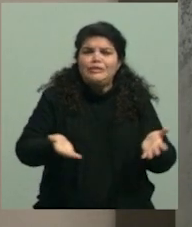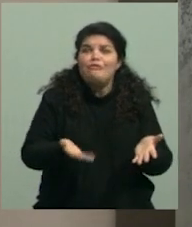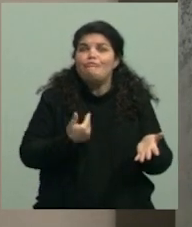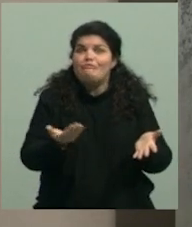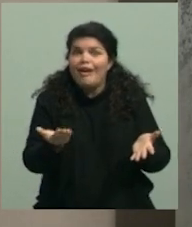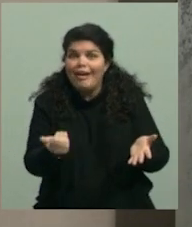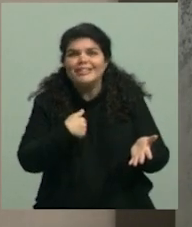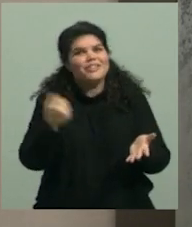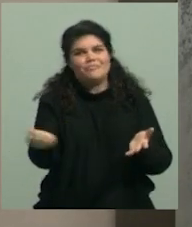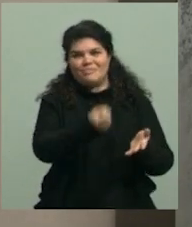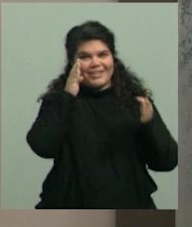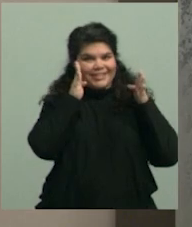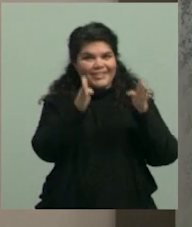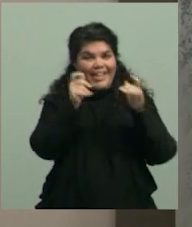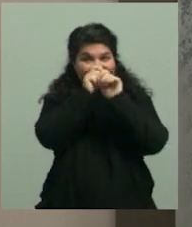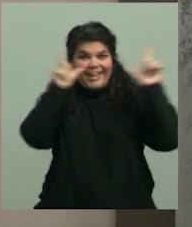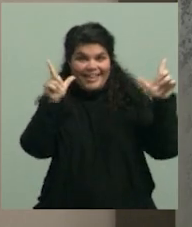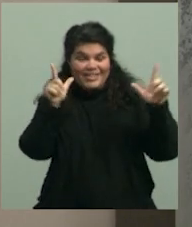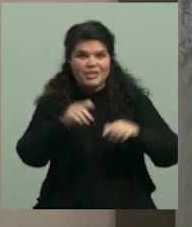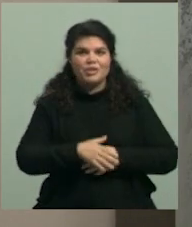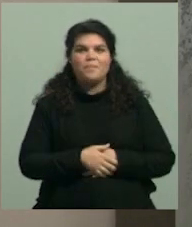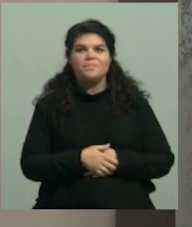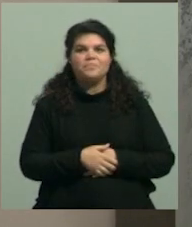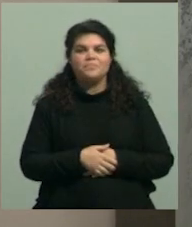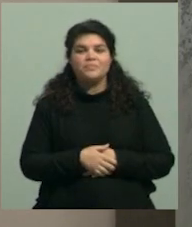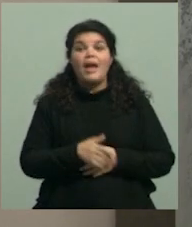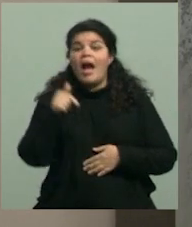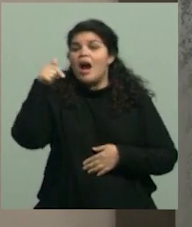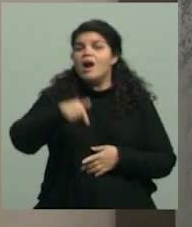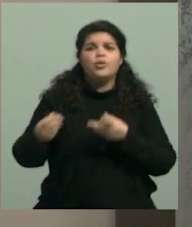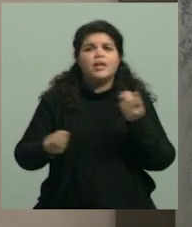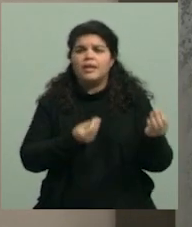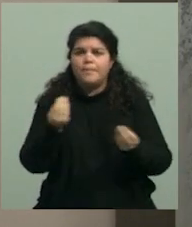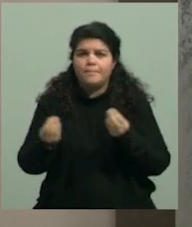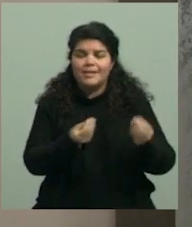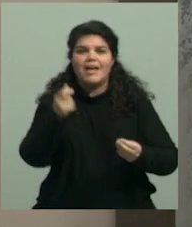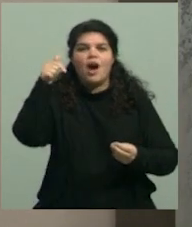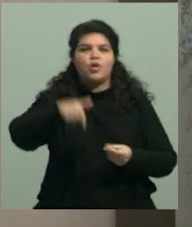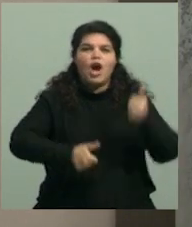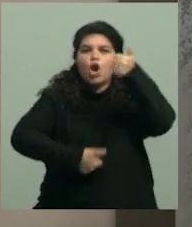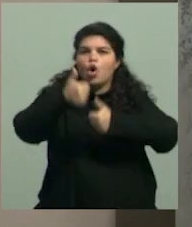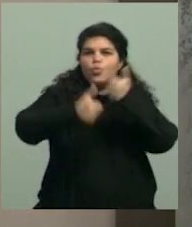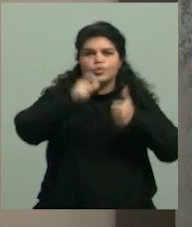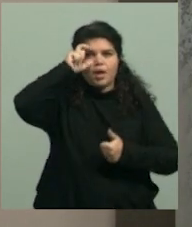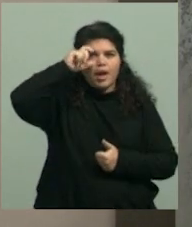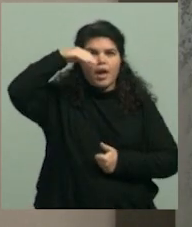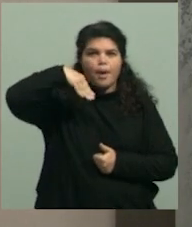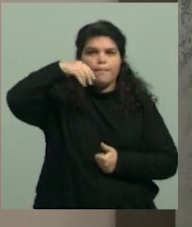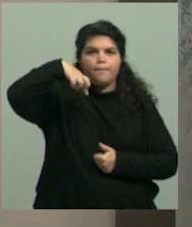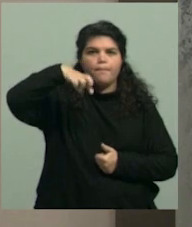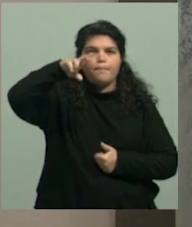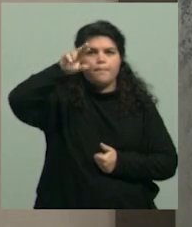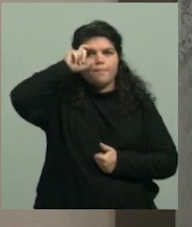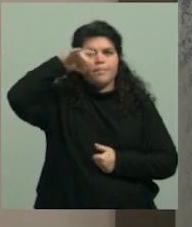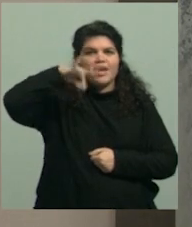atención a lo que se viene en esta nota. Porque se viene el concurso EmprendeU y están convocando estudiantes, no